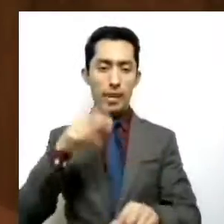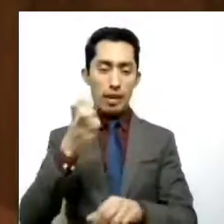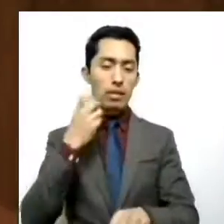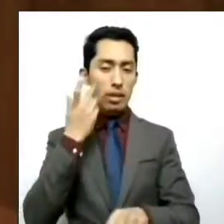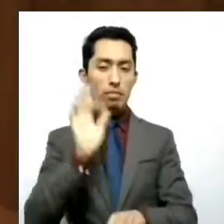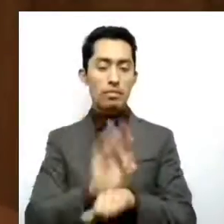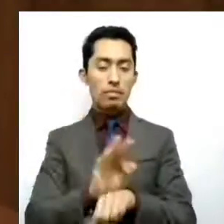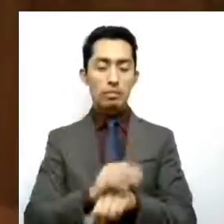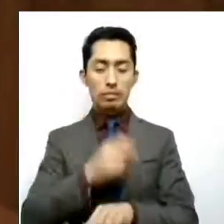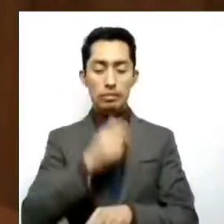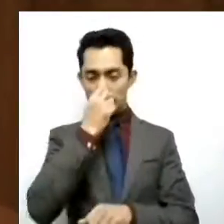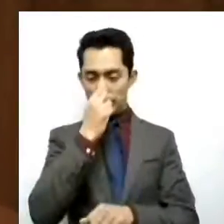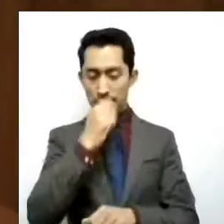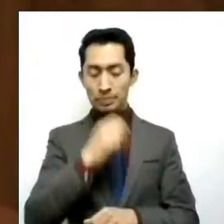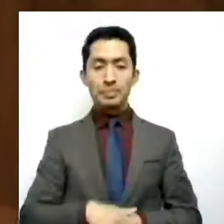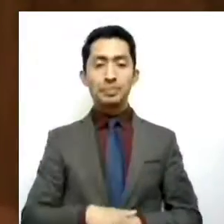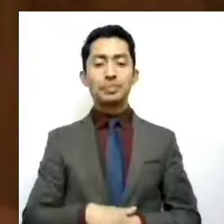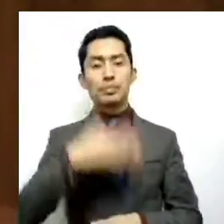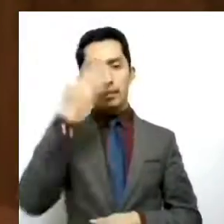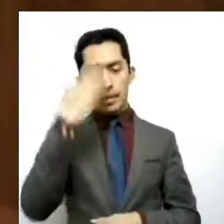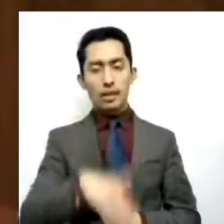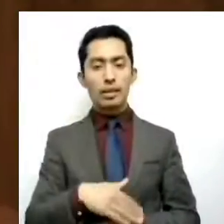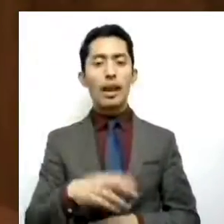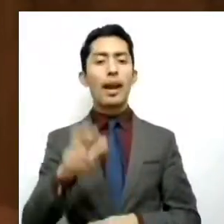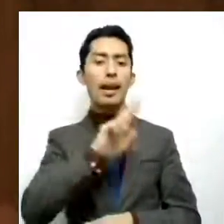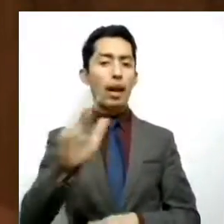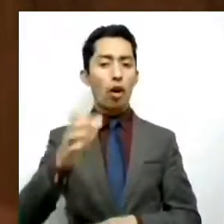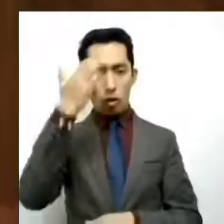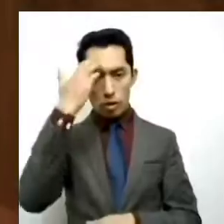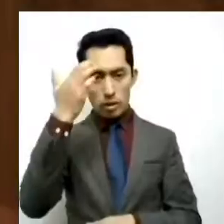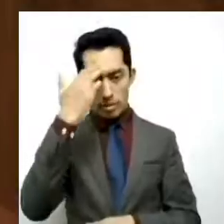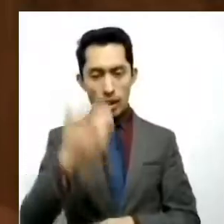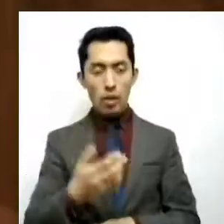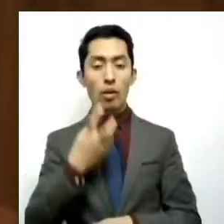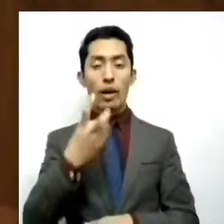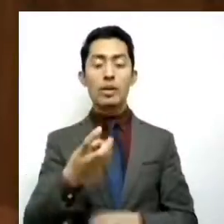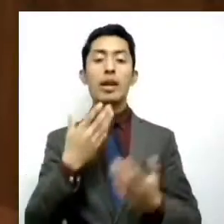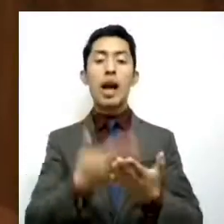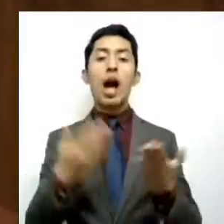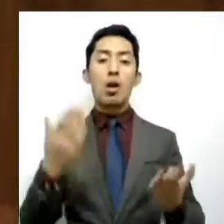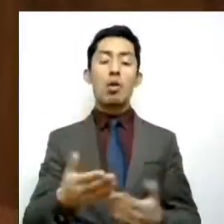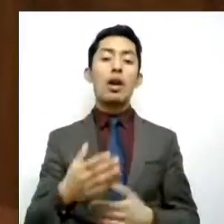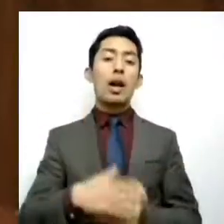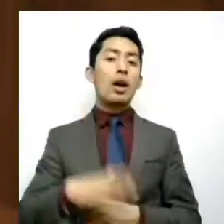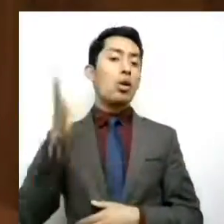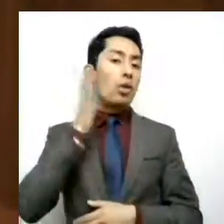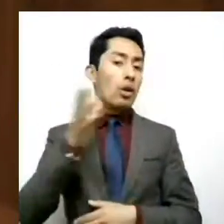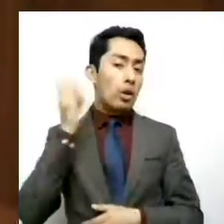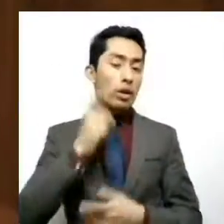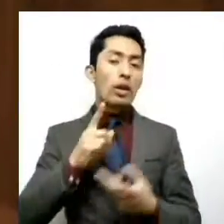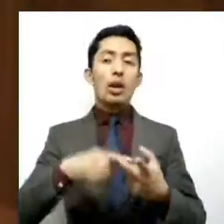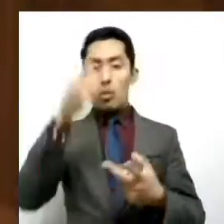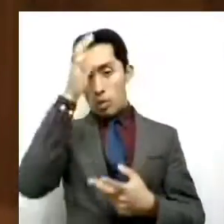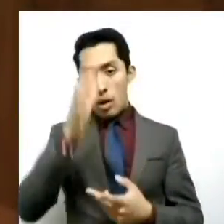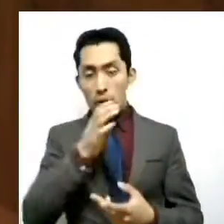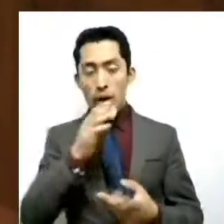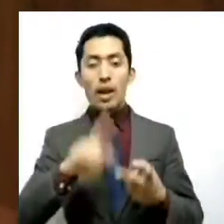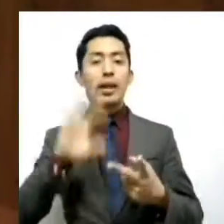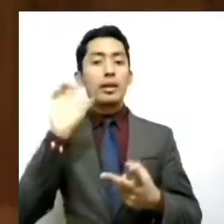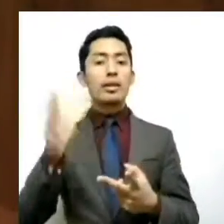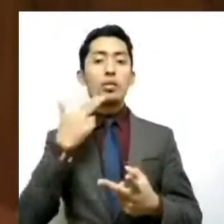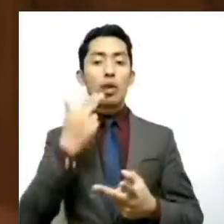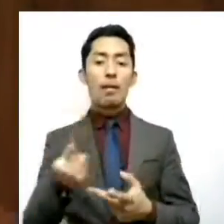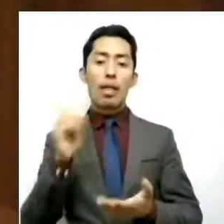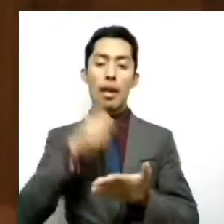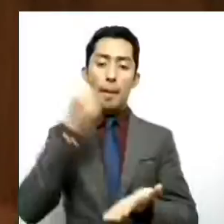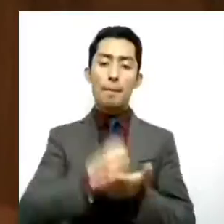Precisamente como un acto de reconocimiento, los congresos de Coahuila y Chihuahua declararon el 23